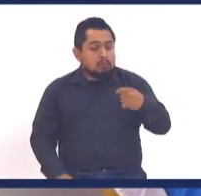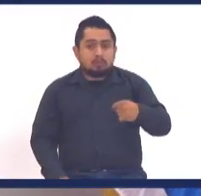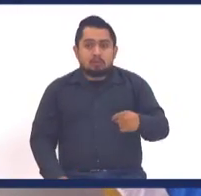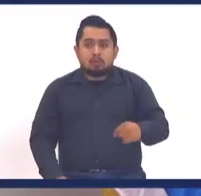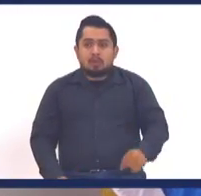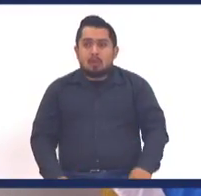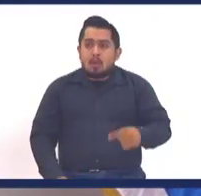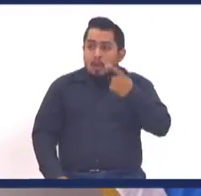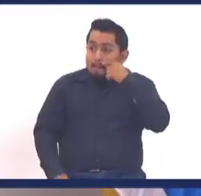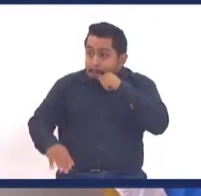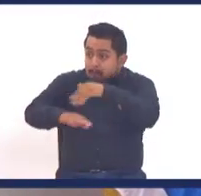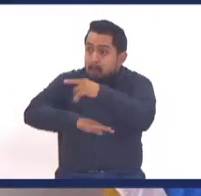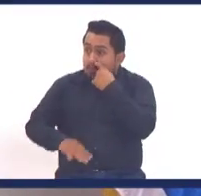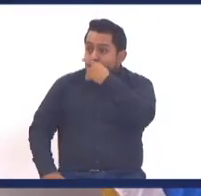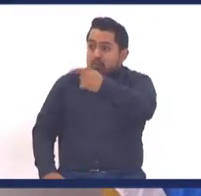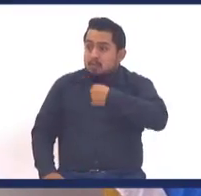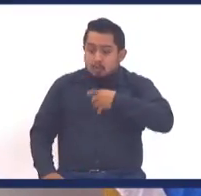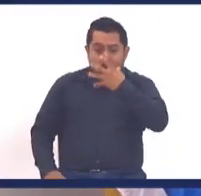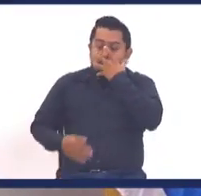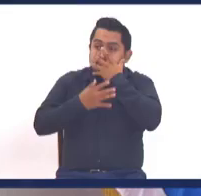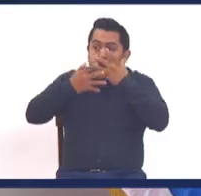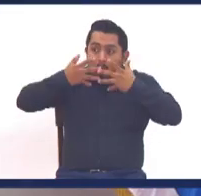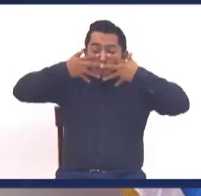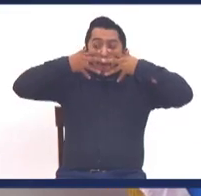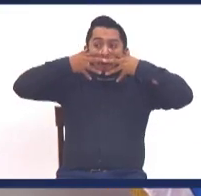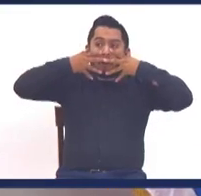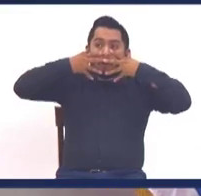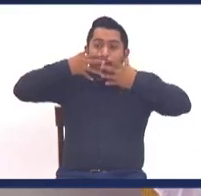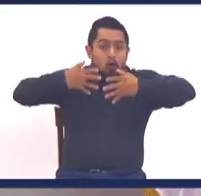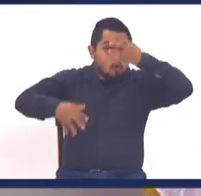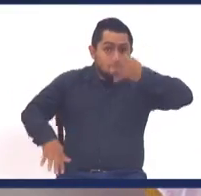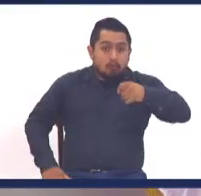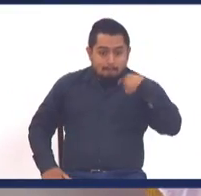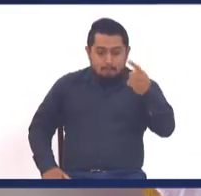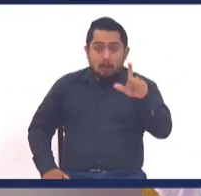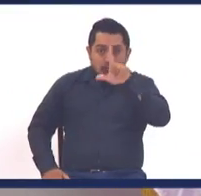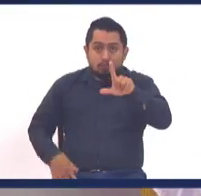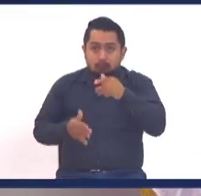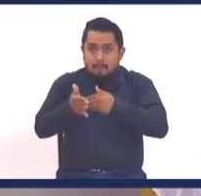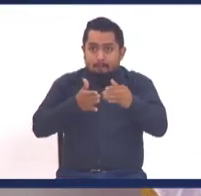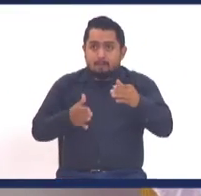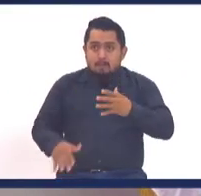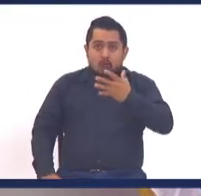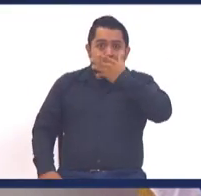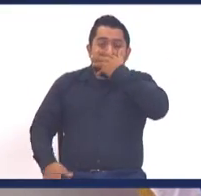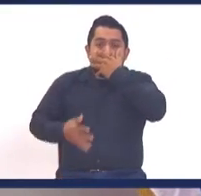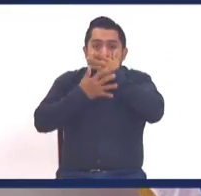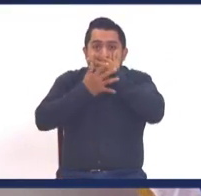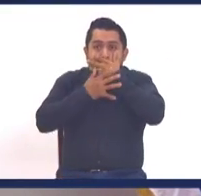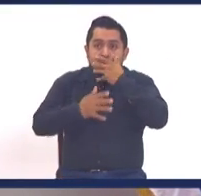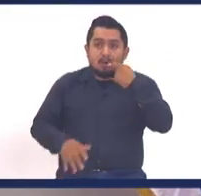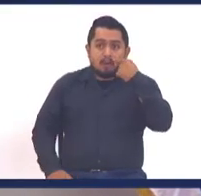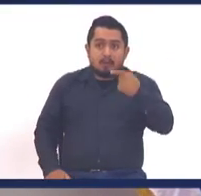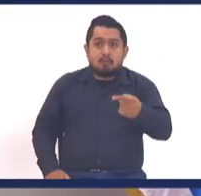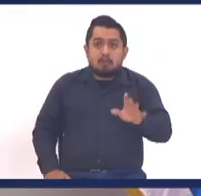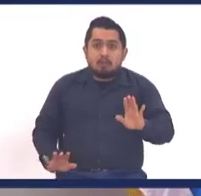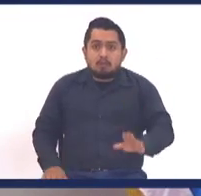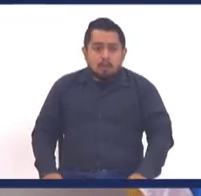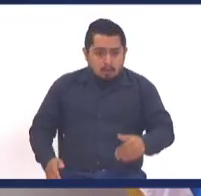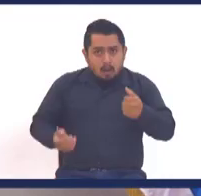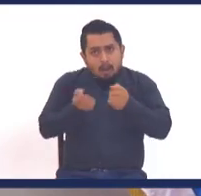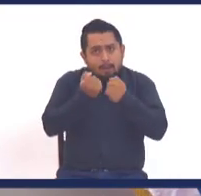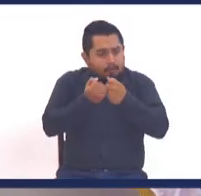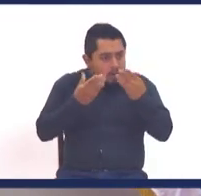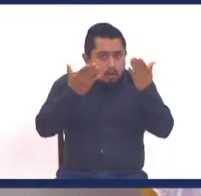Como que dice, mira que te mando que te pongas la boceta, ¿verdad? Porque ahora va a ser ley a partir de mañana, que andemos con esta mascarilla. Y eso es para ayudarnos a